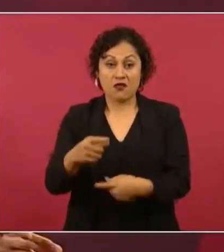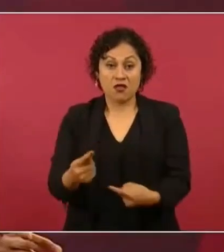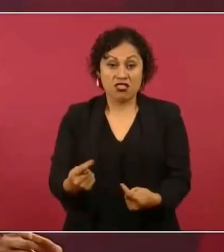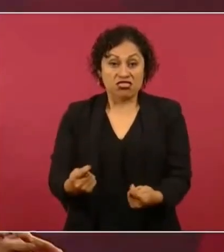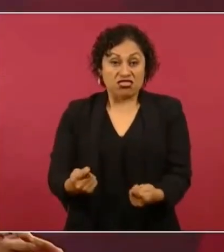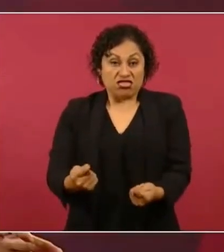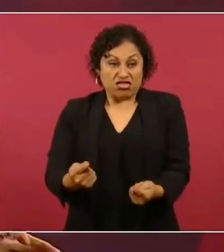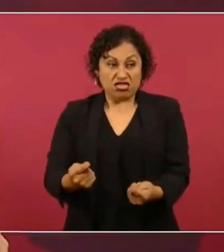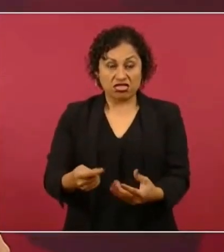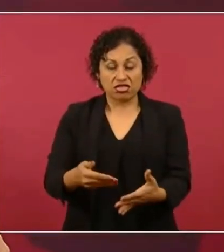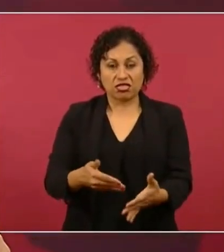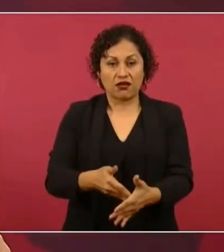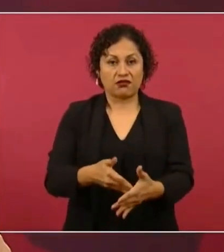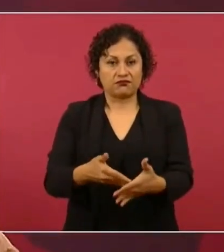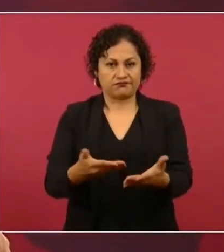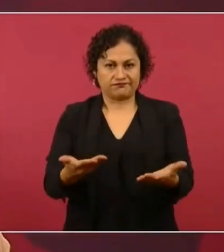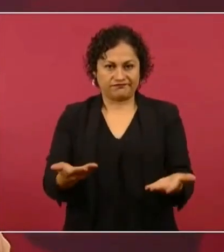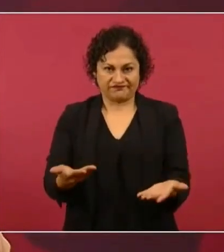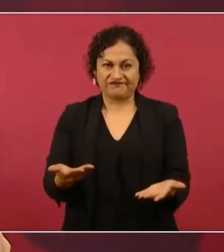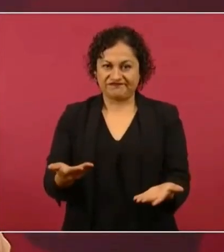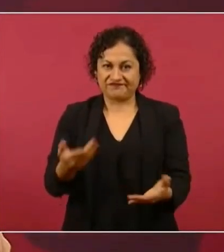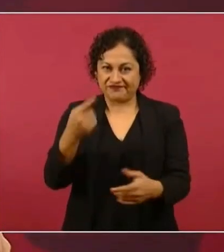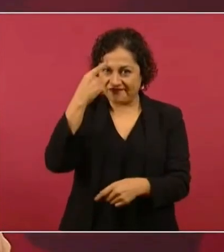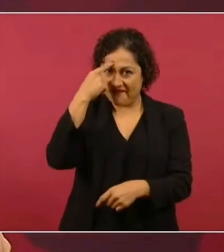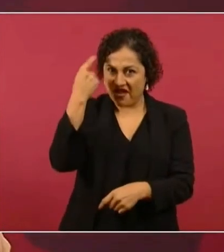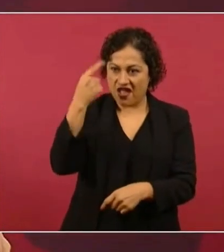el régimen corrupto,